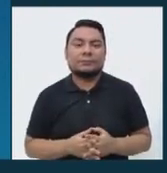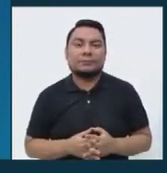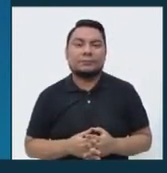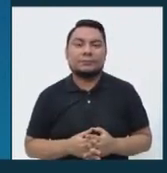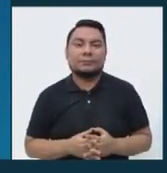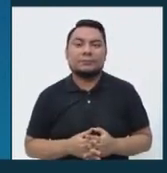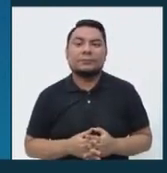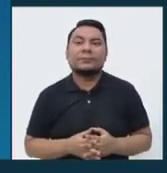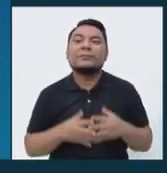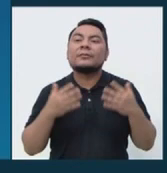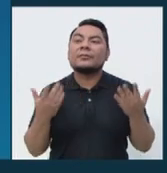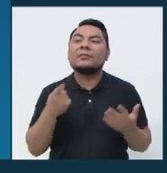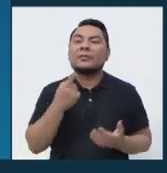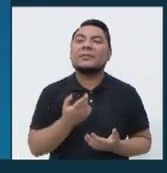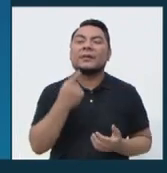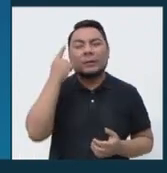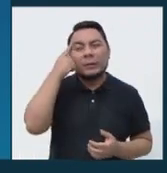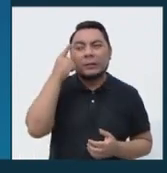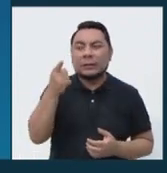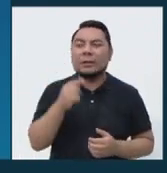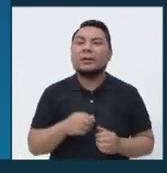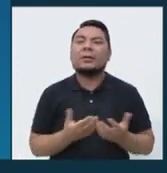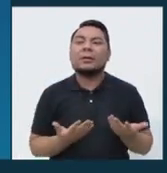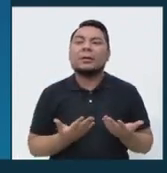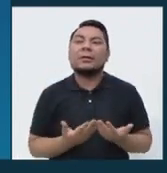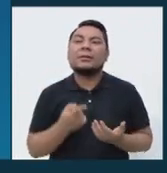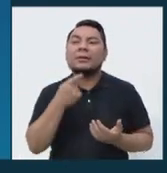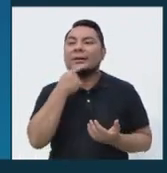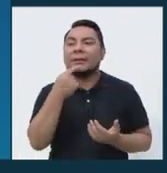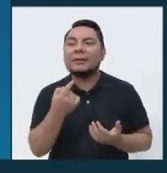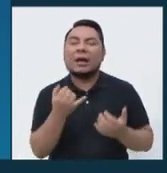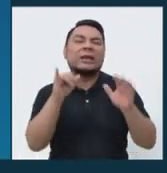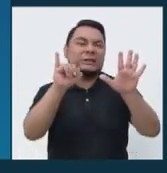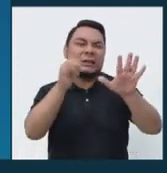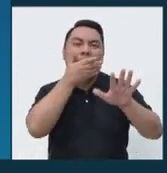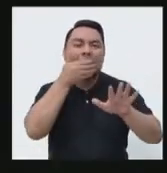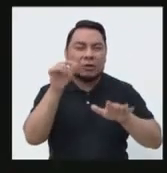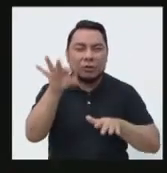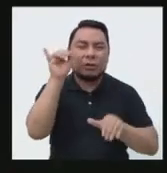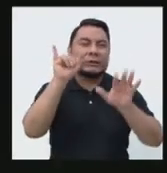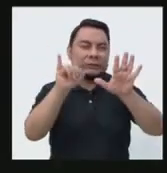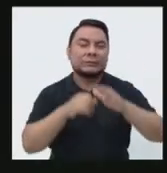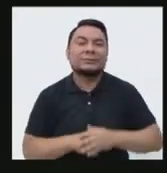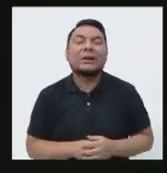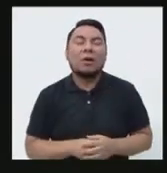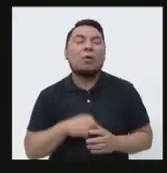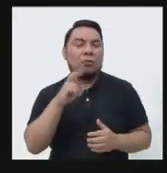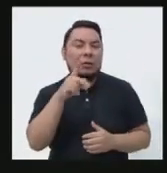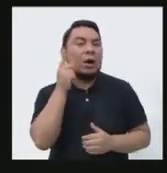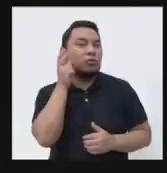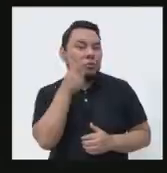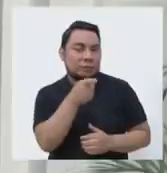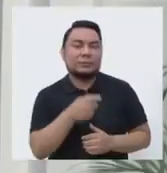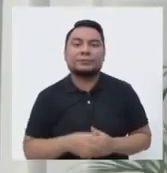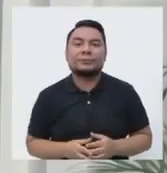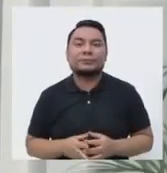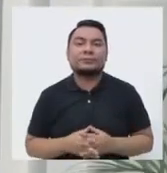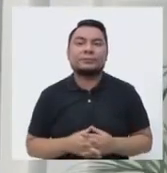¿Candidato? El 11 de abril será el 9 de abril. El 6, hoy. El 6, el número 6. Vamos a escuchar la pregunta.